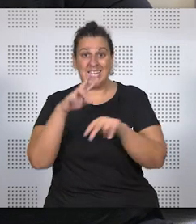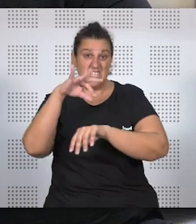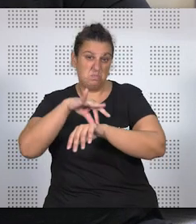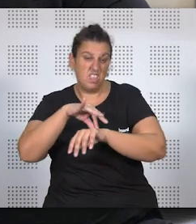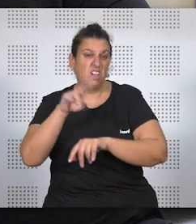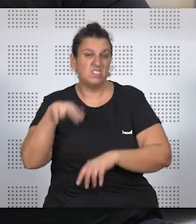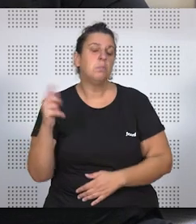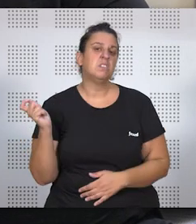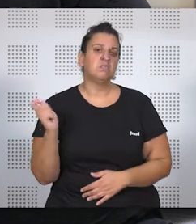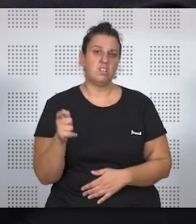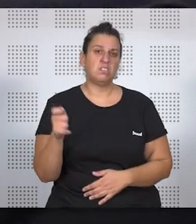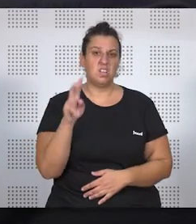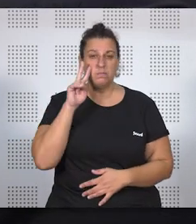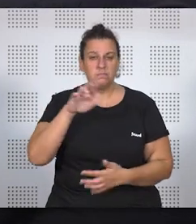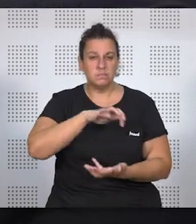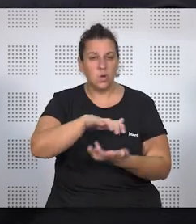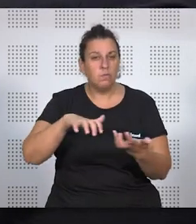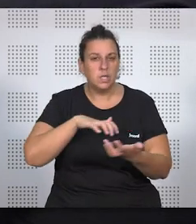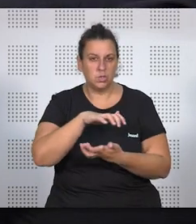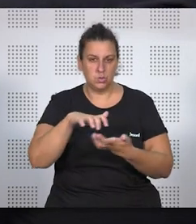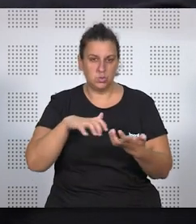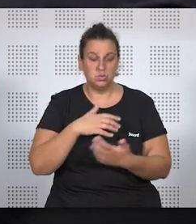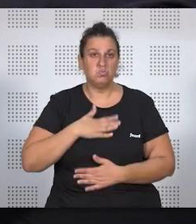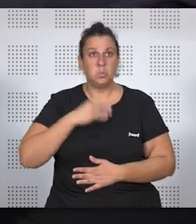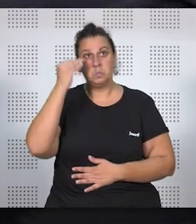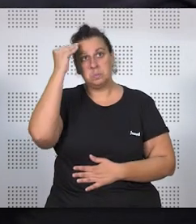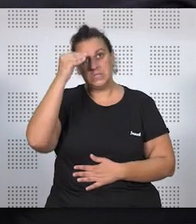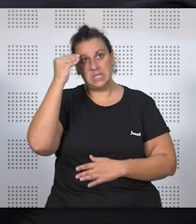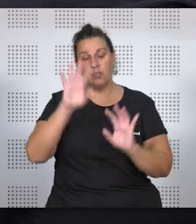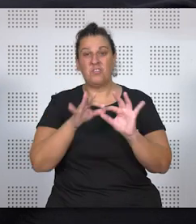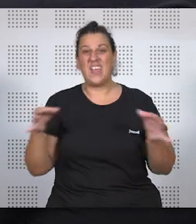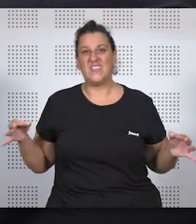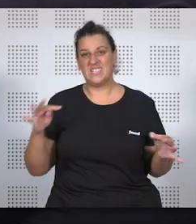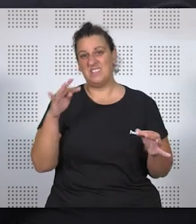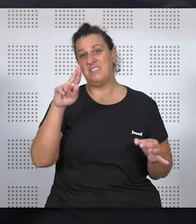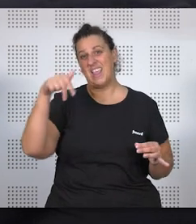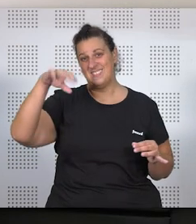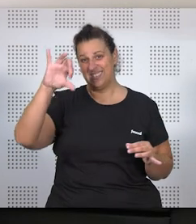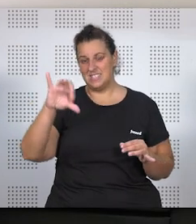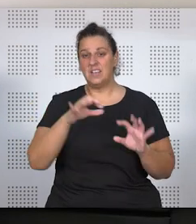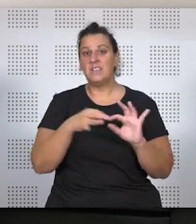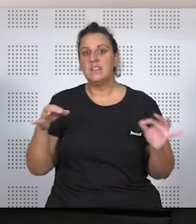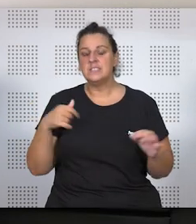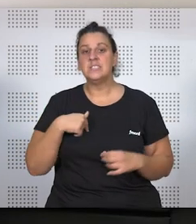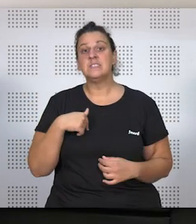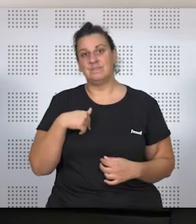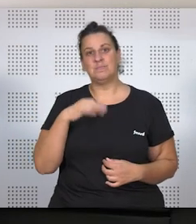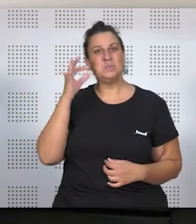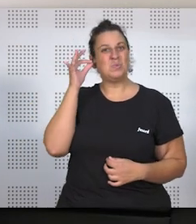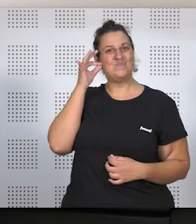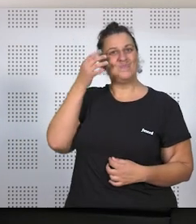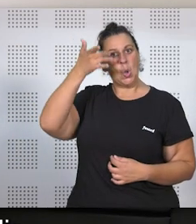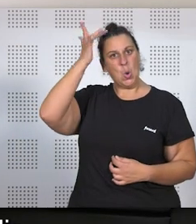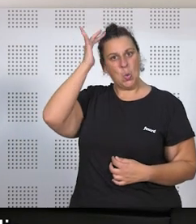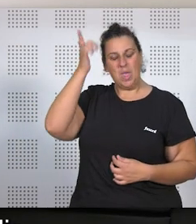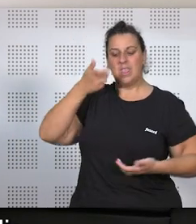ejemplo, se suelen ver este tipo de conflictos, ¿no? No sé, pero está pensando en Friends, sucede, ¿no? Phoebe decide tener los hijos de su hermano, porque no